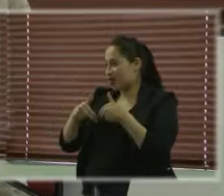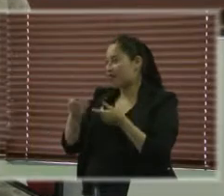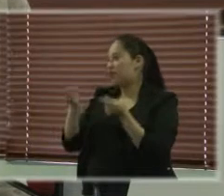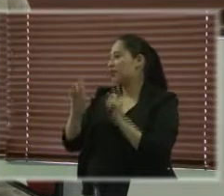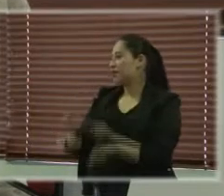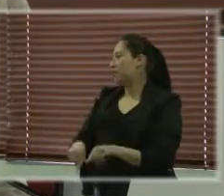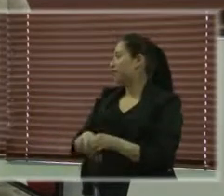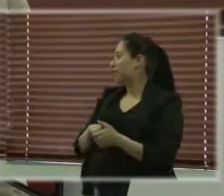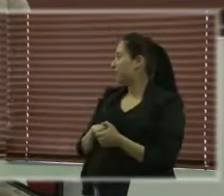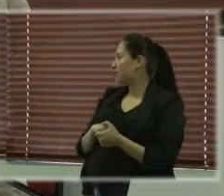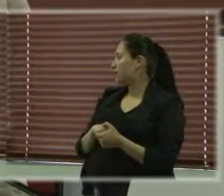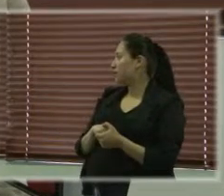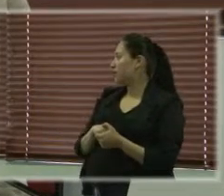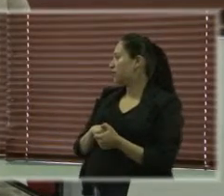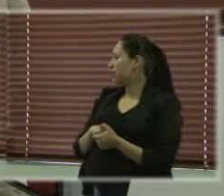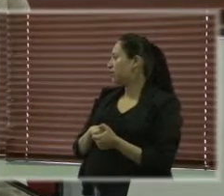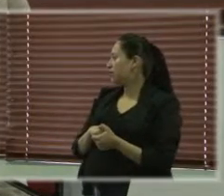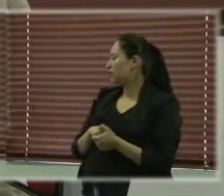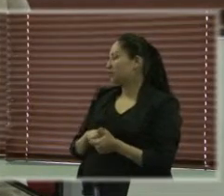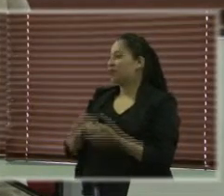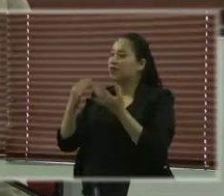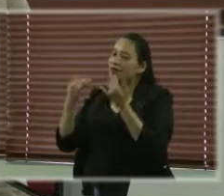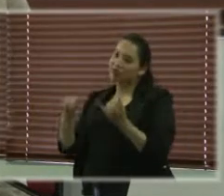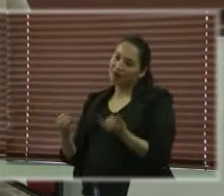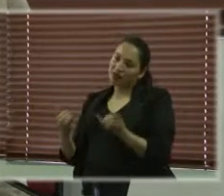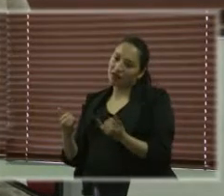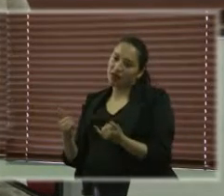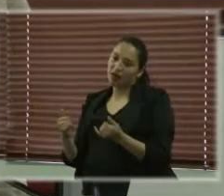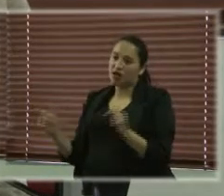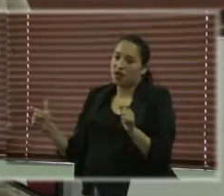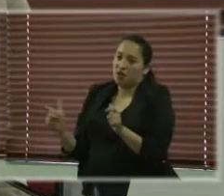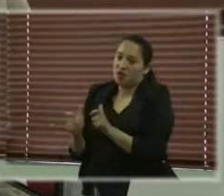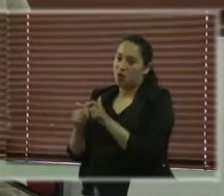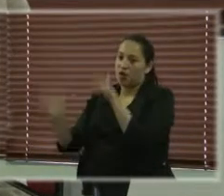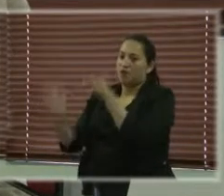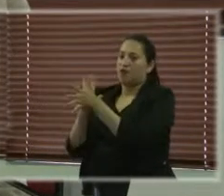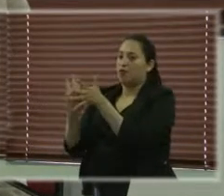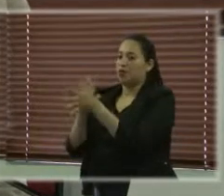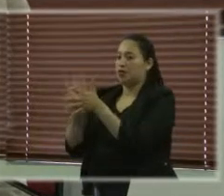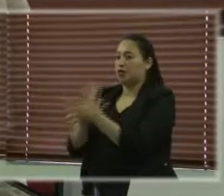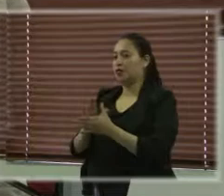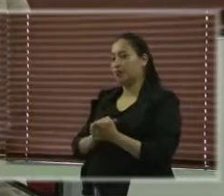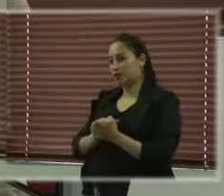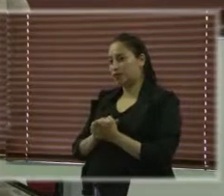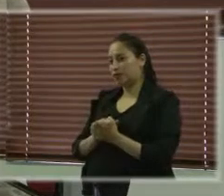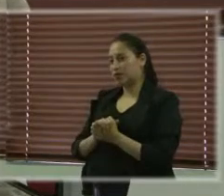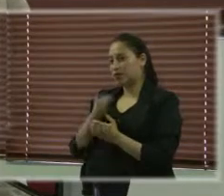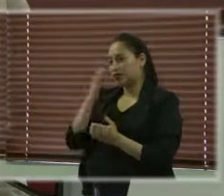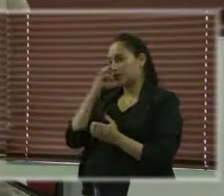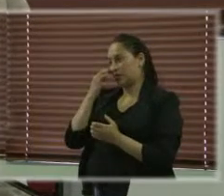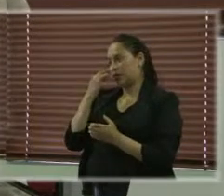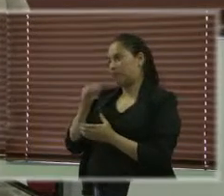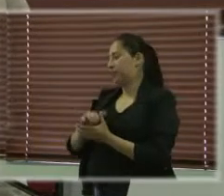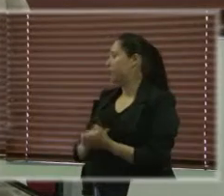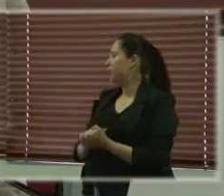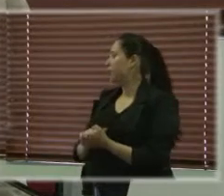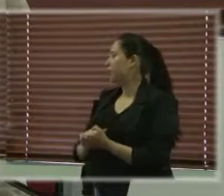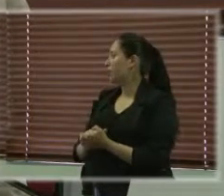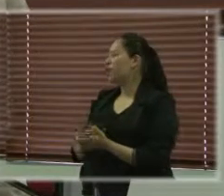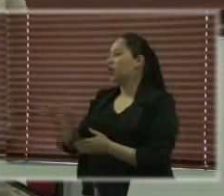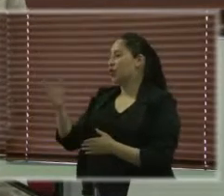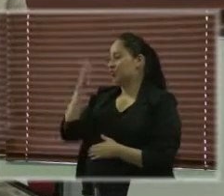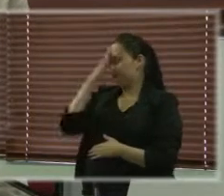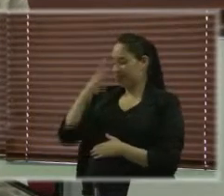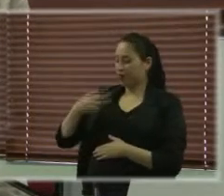muy poca información, creo que es la que menos hay, creo que es la que menos hay porque nosotros hablamos de que si la